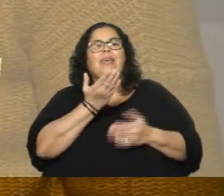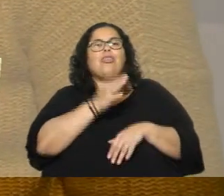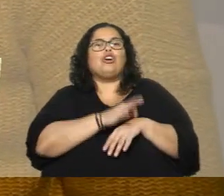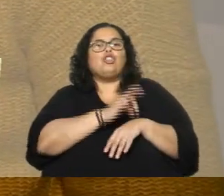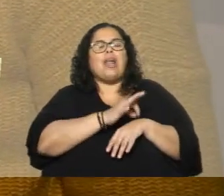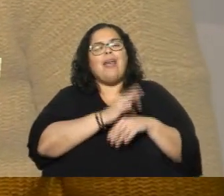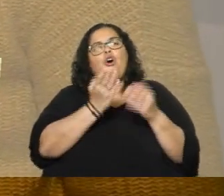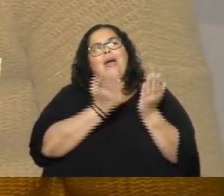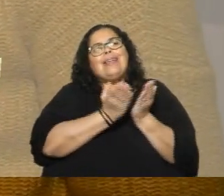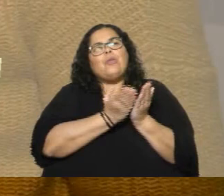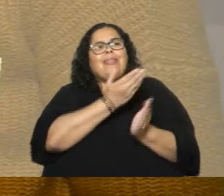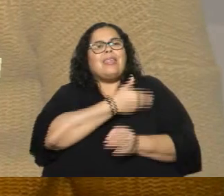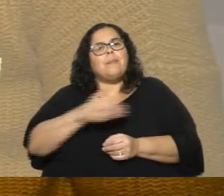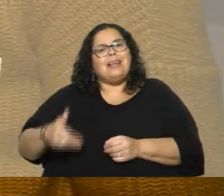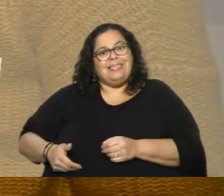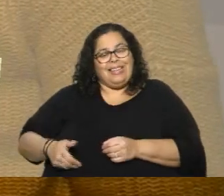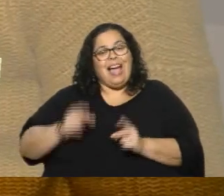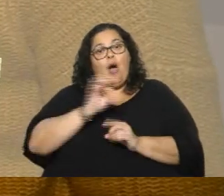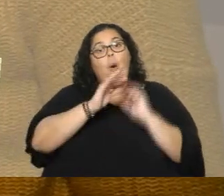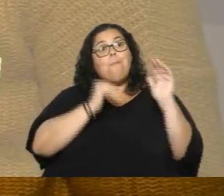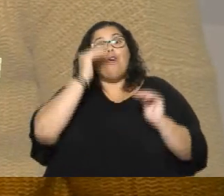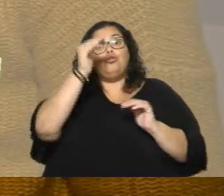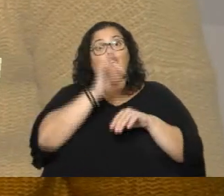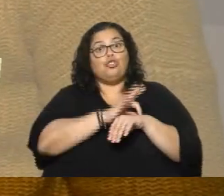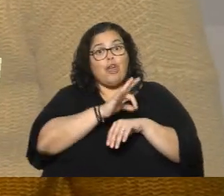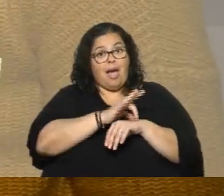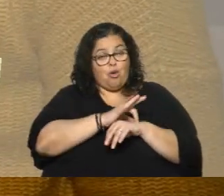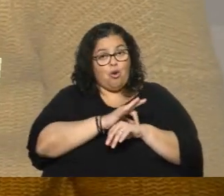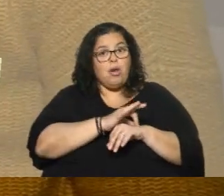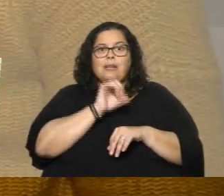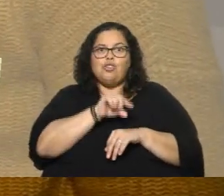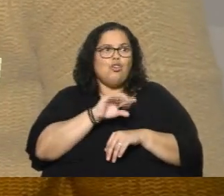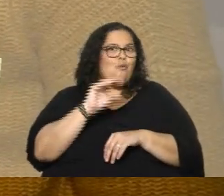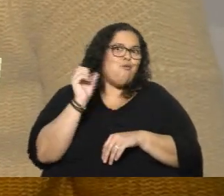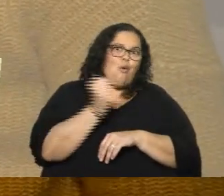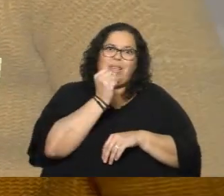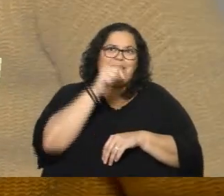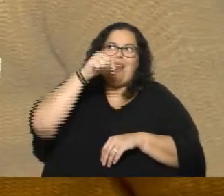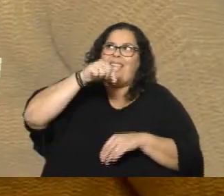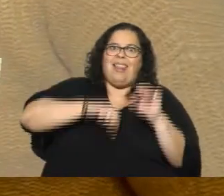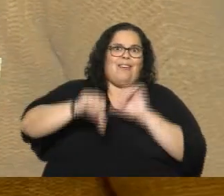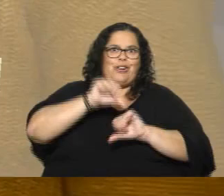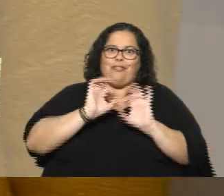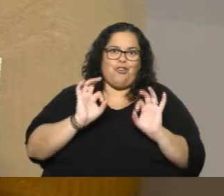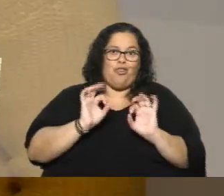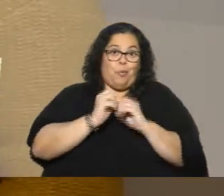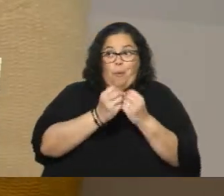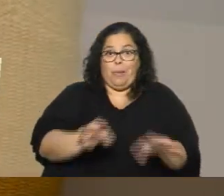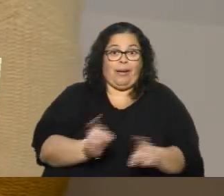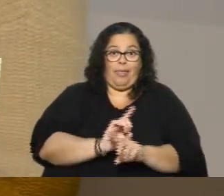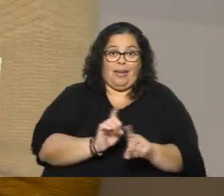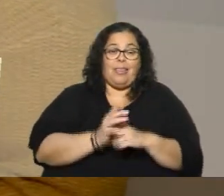maestría de doctorado y el postdoctorado son piezas fundamentales en los laboratorios. Ahí está, bien. Entonces,